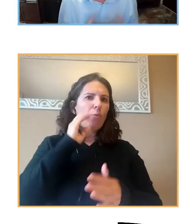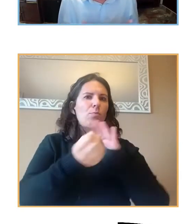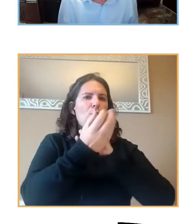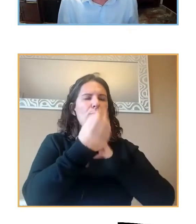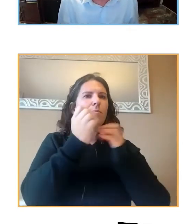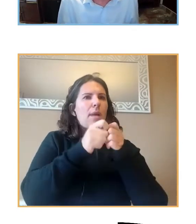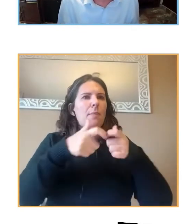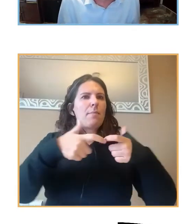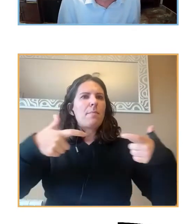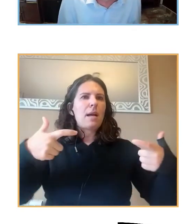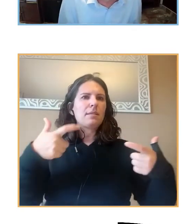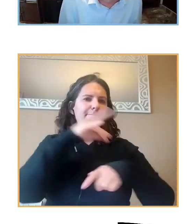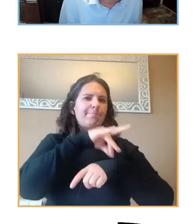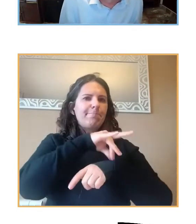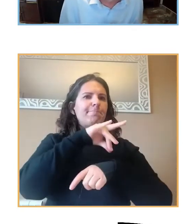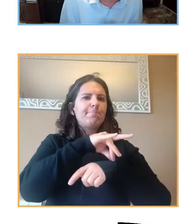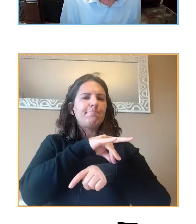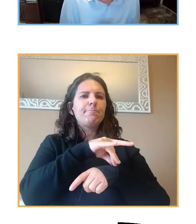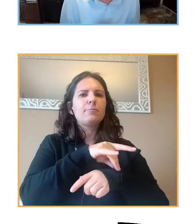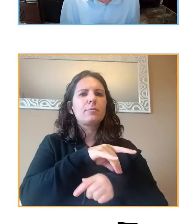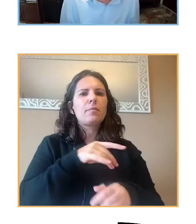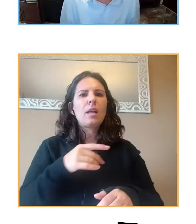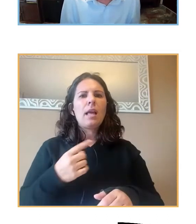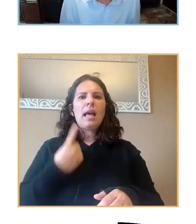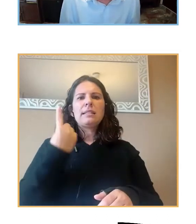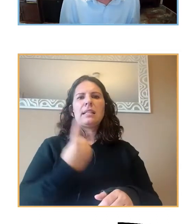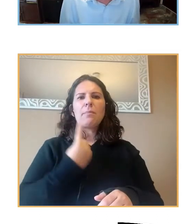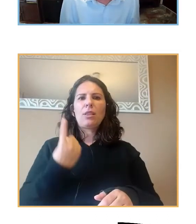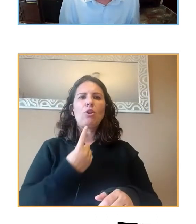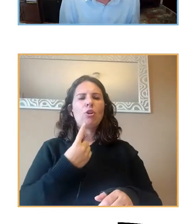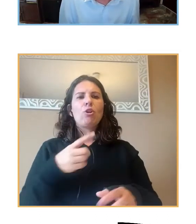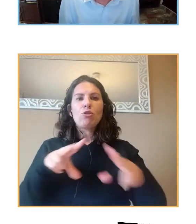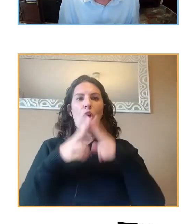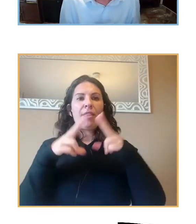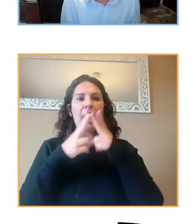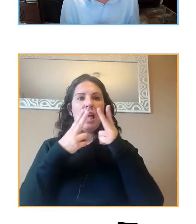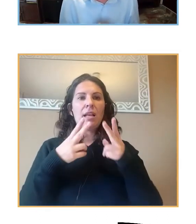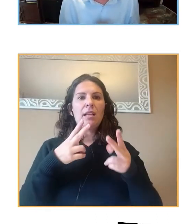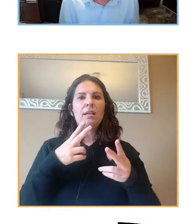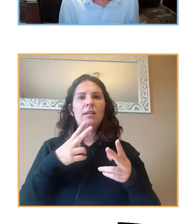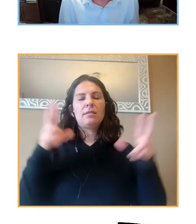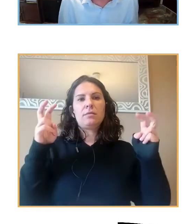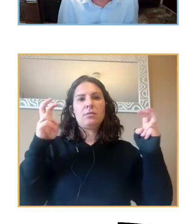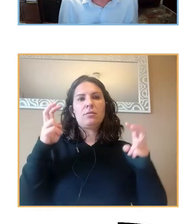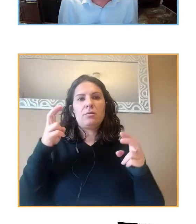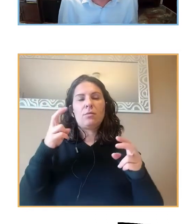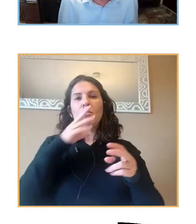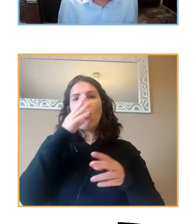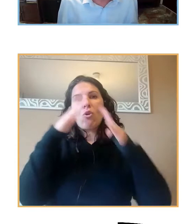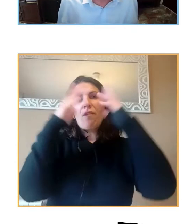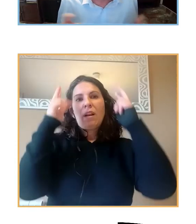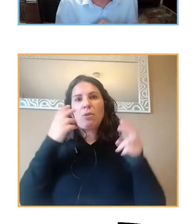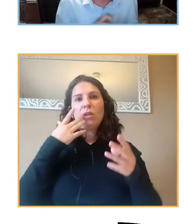Un aislamiento social, en principio, es obligatorio, ¿no?, como consecuencia del confinamiento.